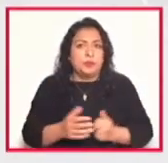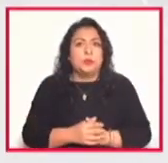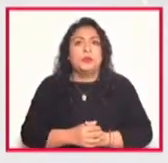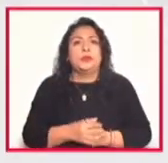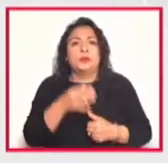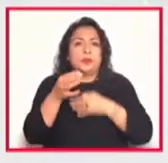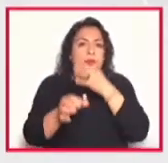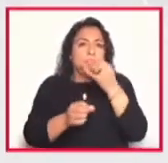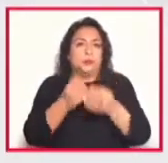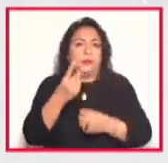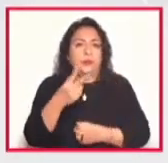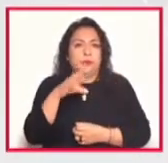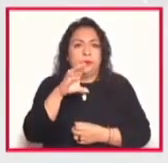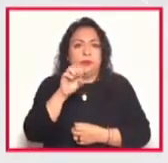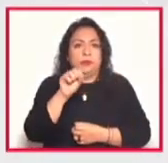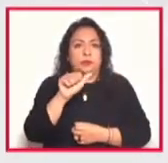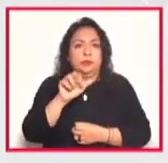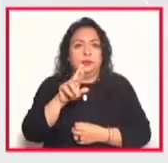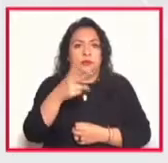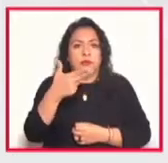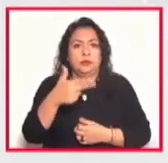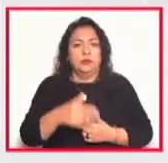Noticias veintidós, César H. Meléndez.